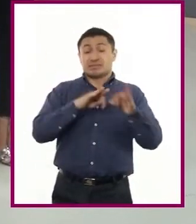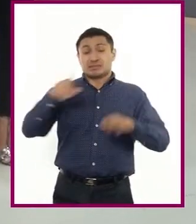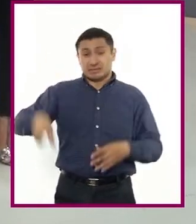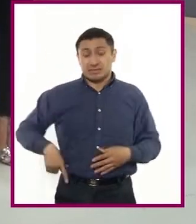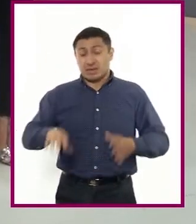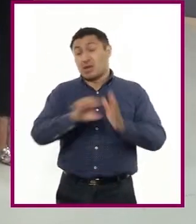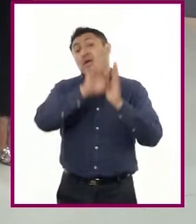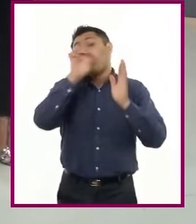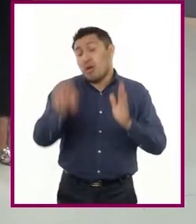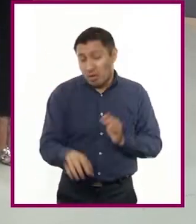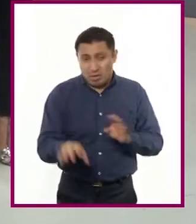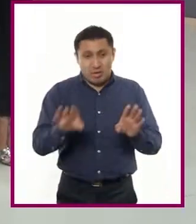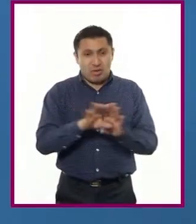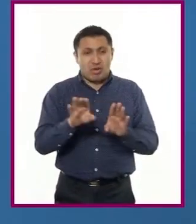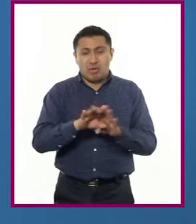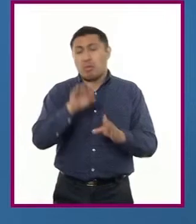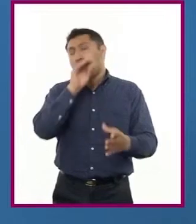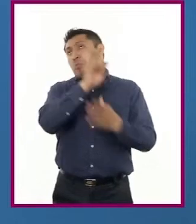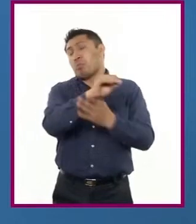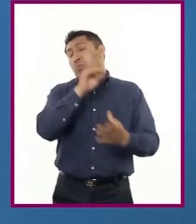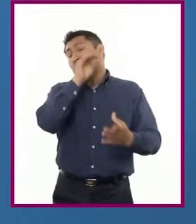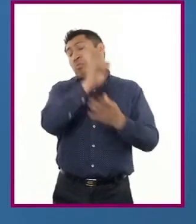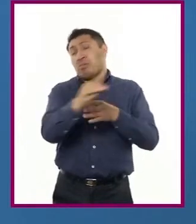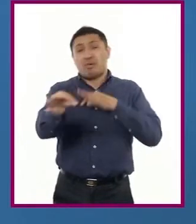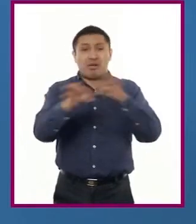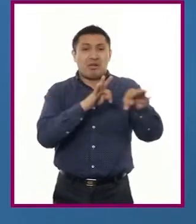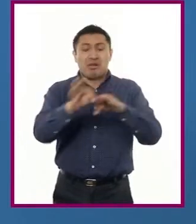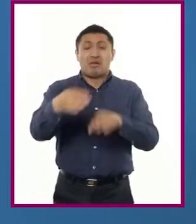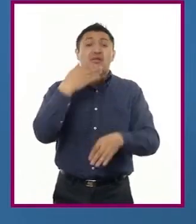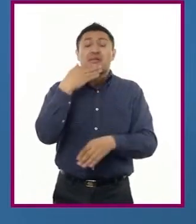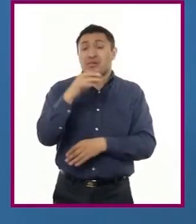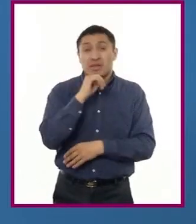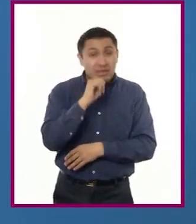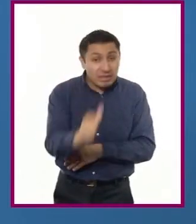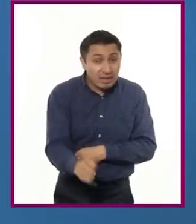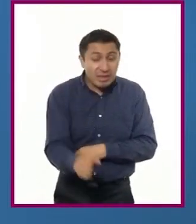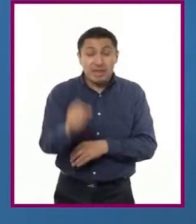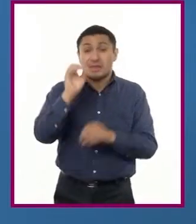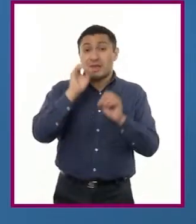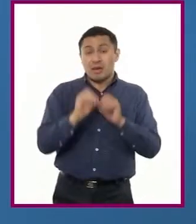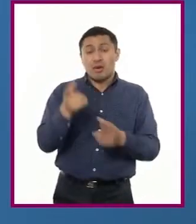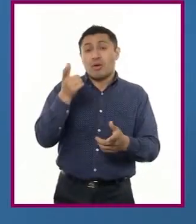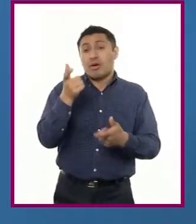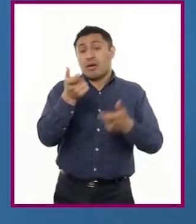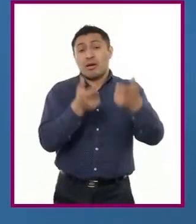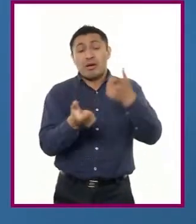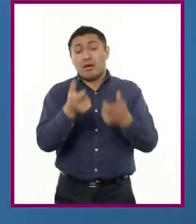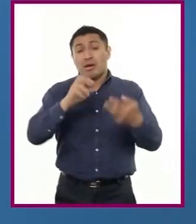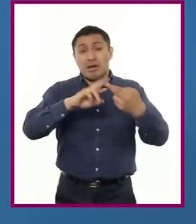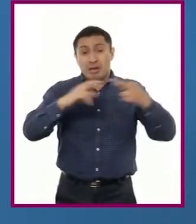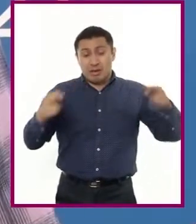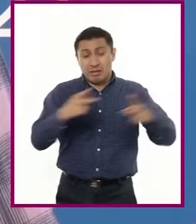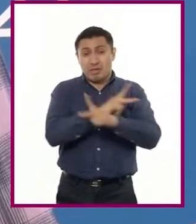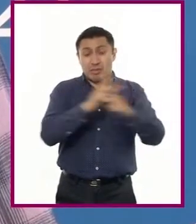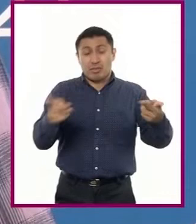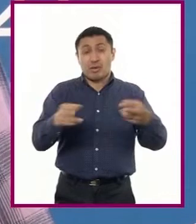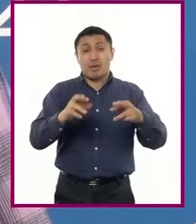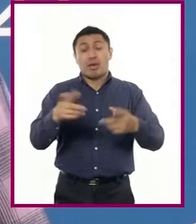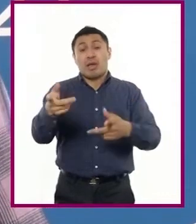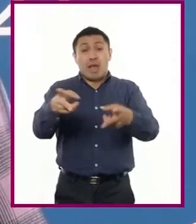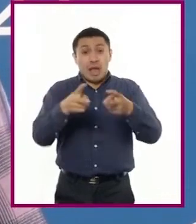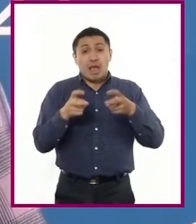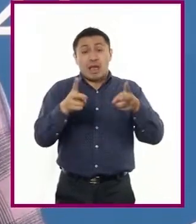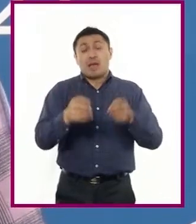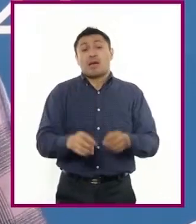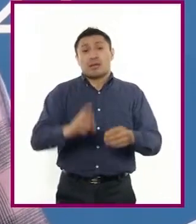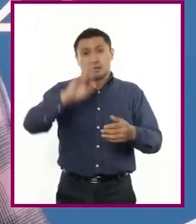realizar con descuido sus labores hasta hacer mal uso de los recursos públicos de los que disponen, violar